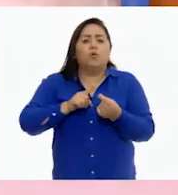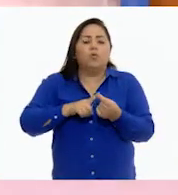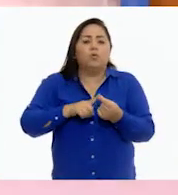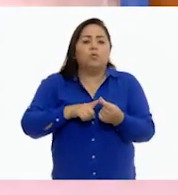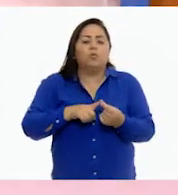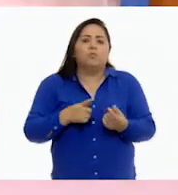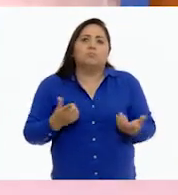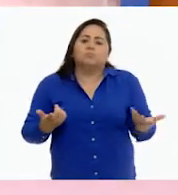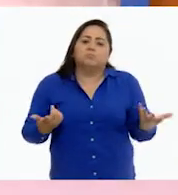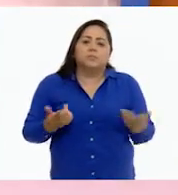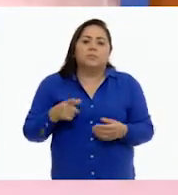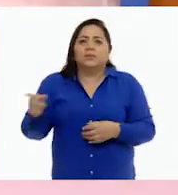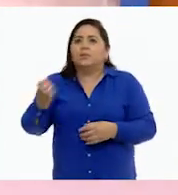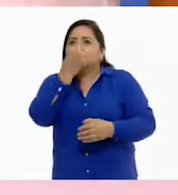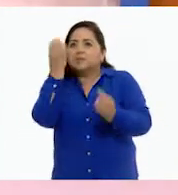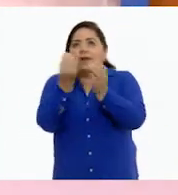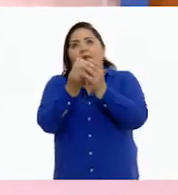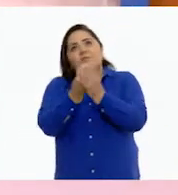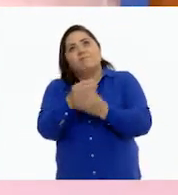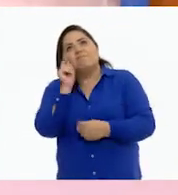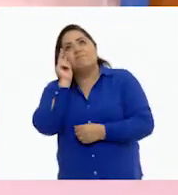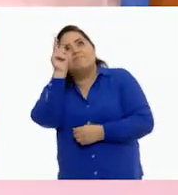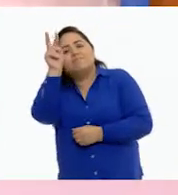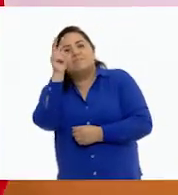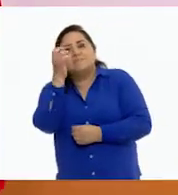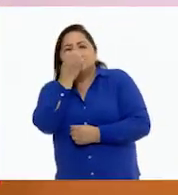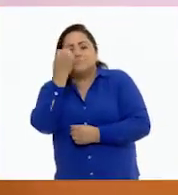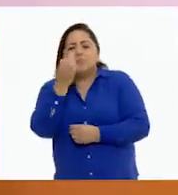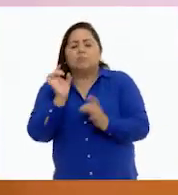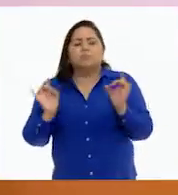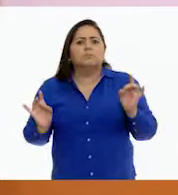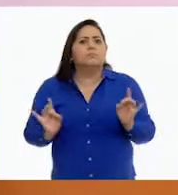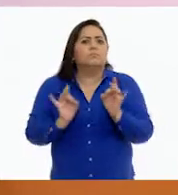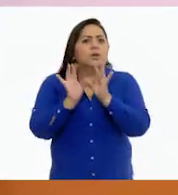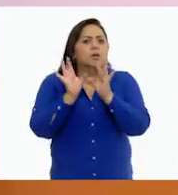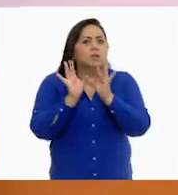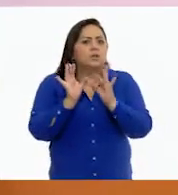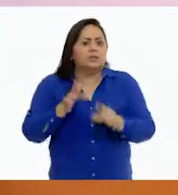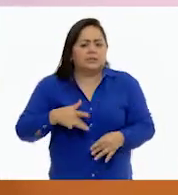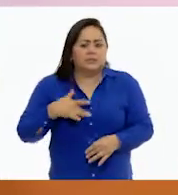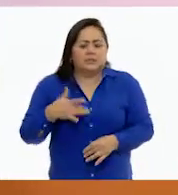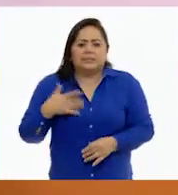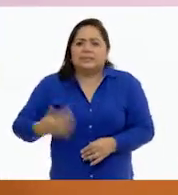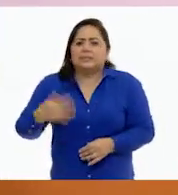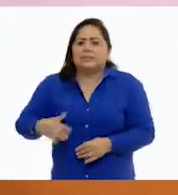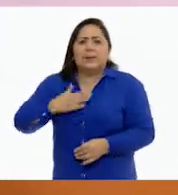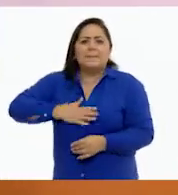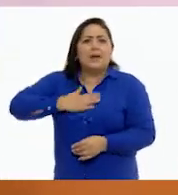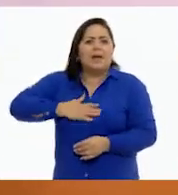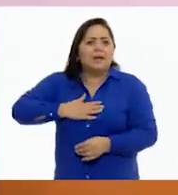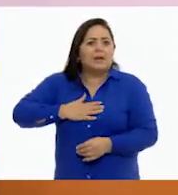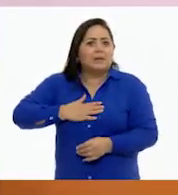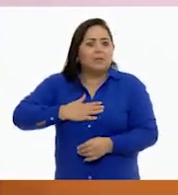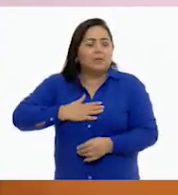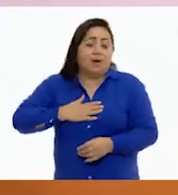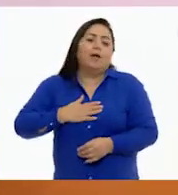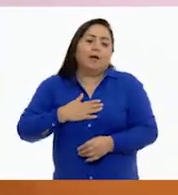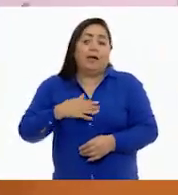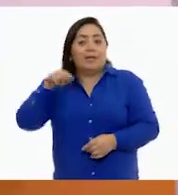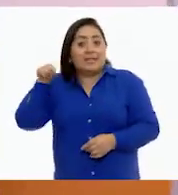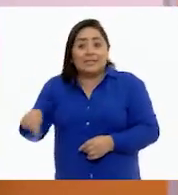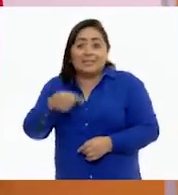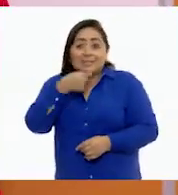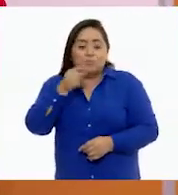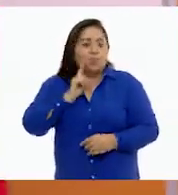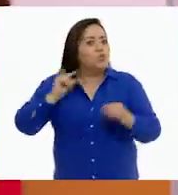pues, estás en clase y de repente te entran ganas de ir al baño. Bueno, pues Jessica